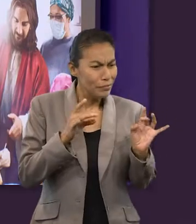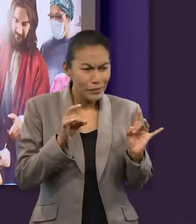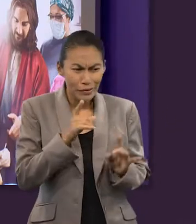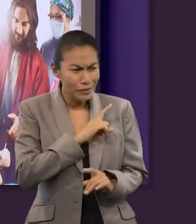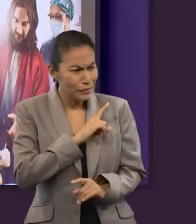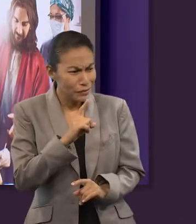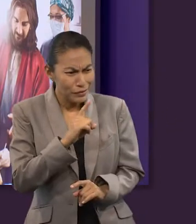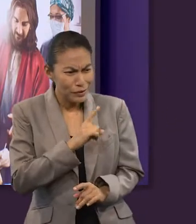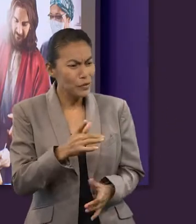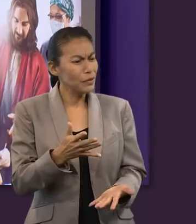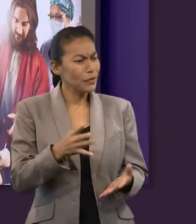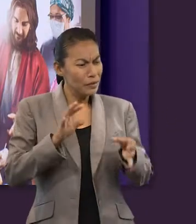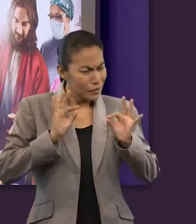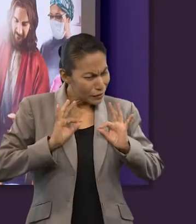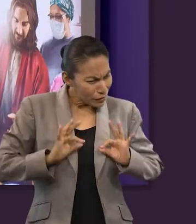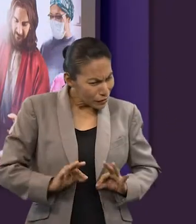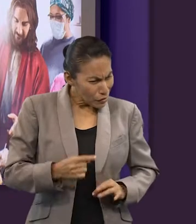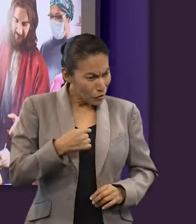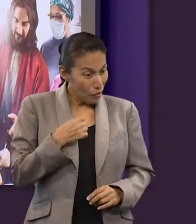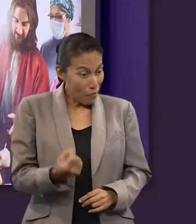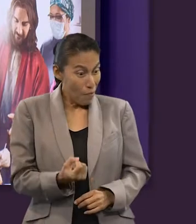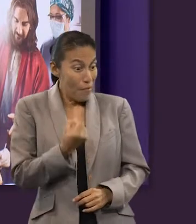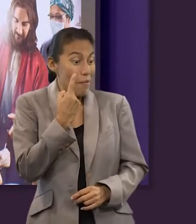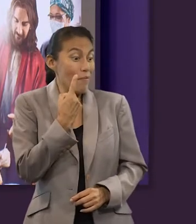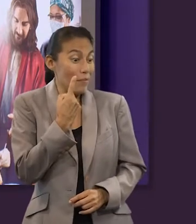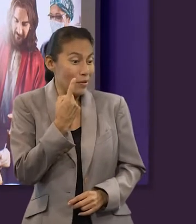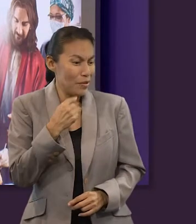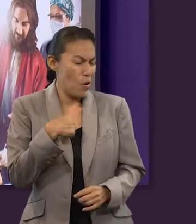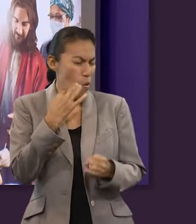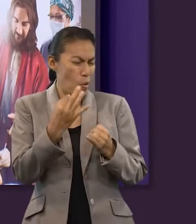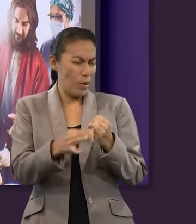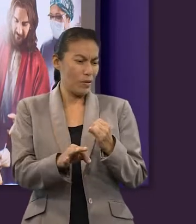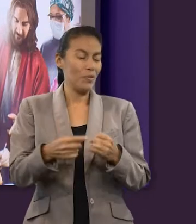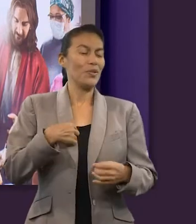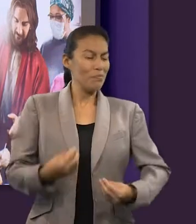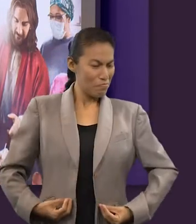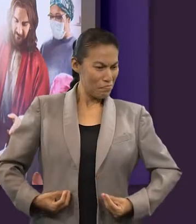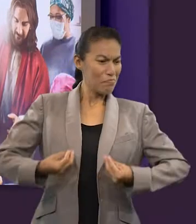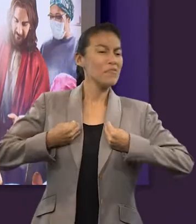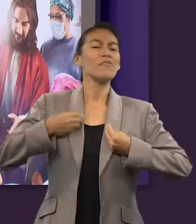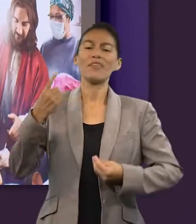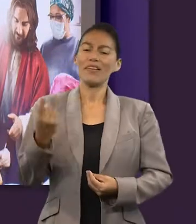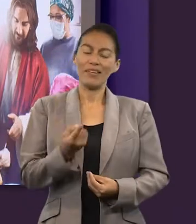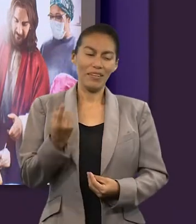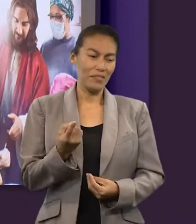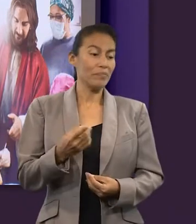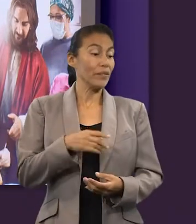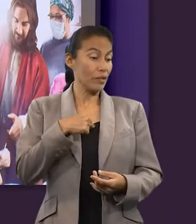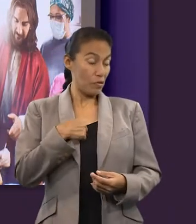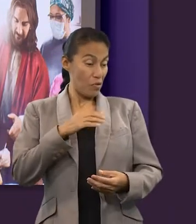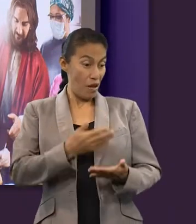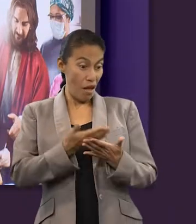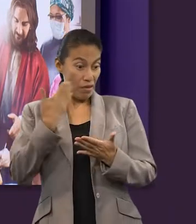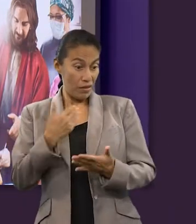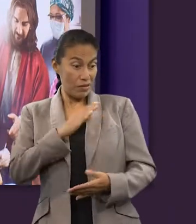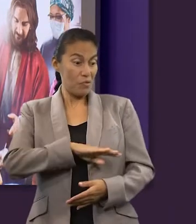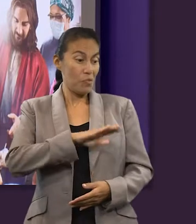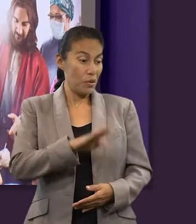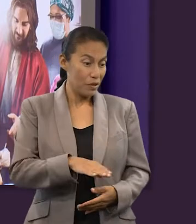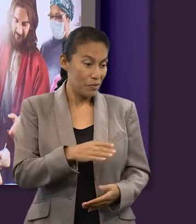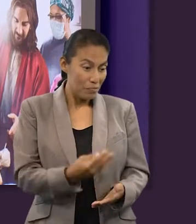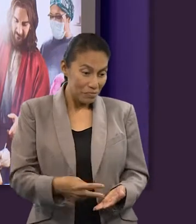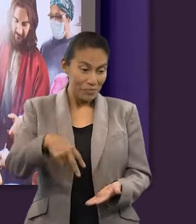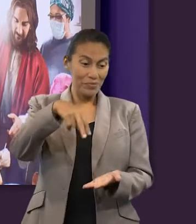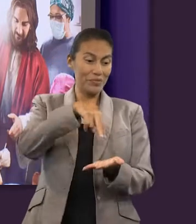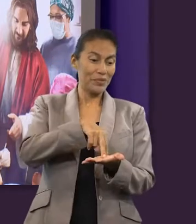No temas, yo soy el primero y el último, y el que vivo y estuve muerto. Mas